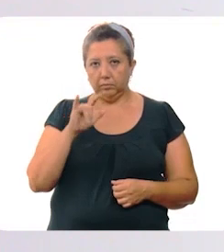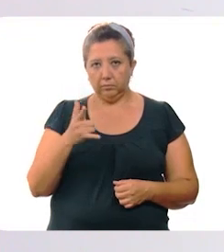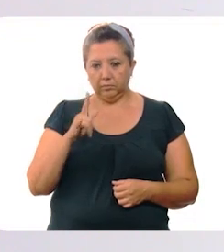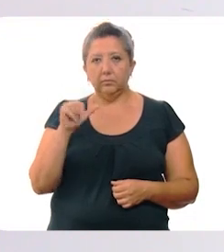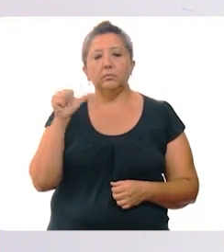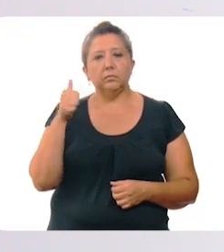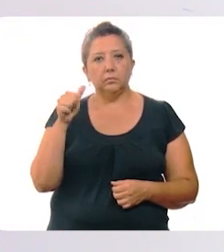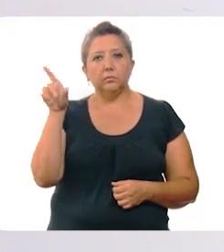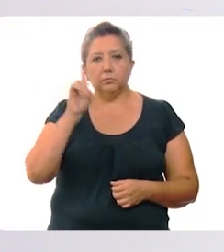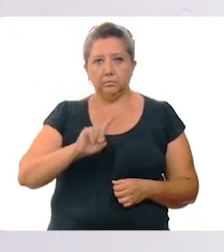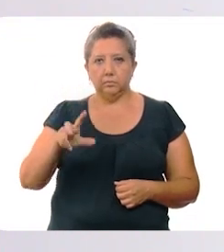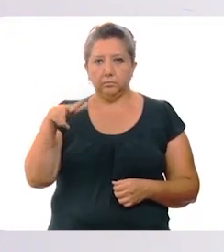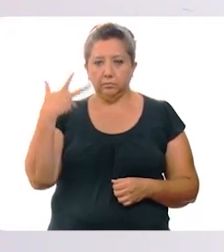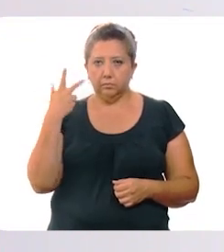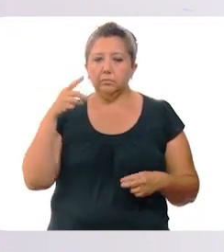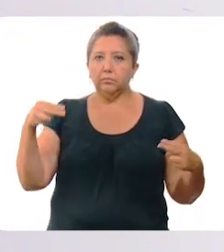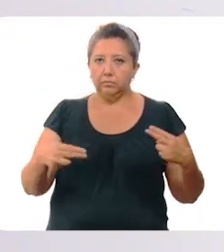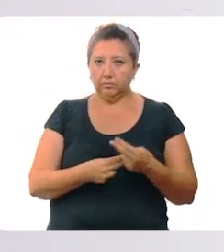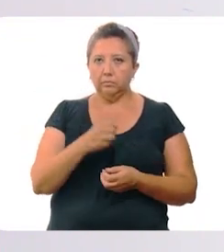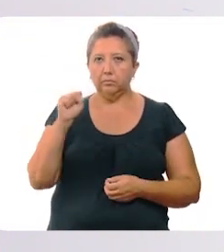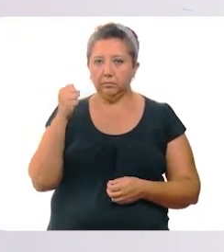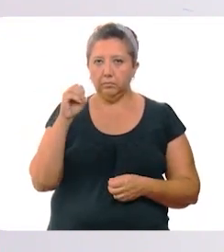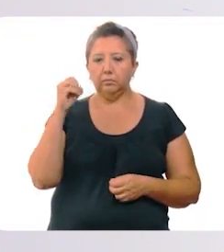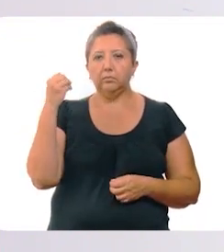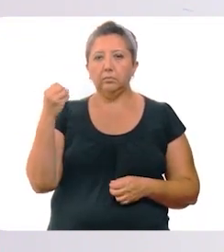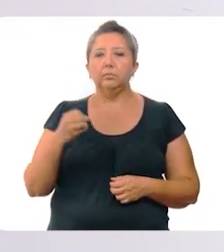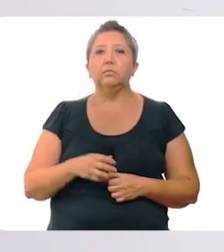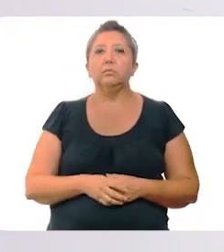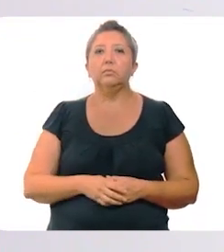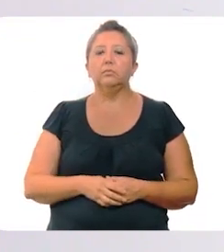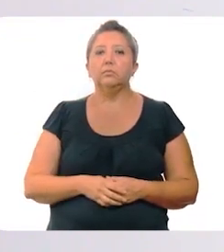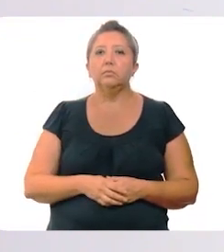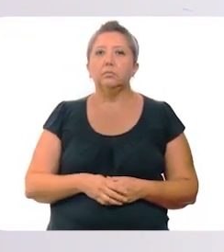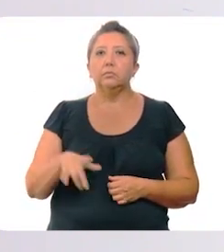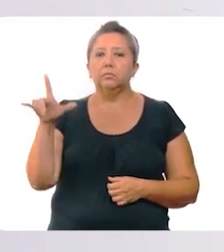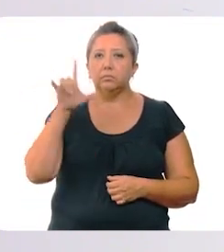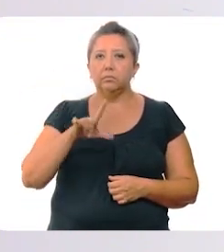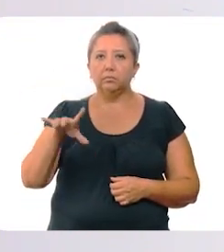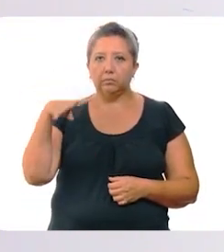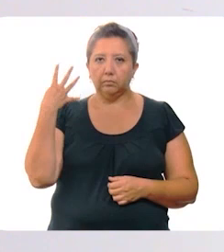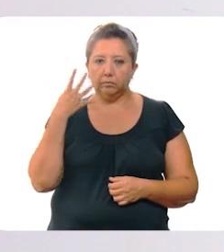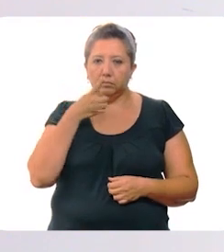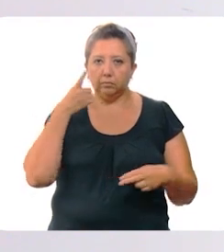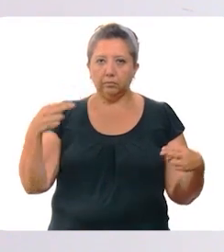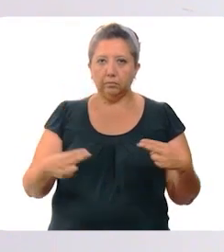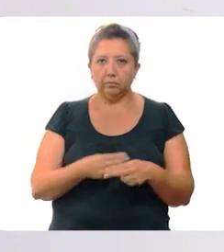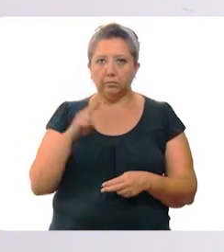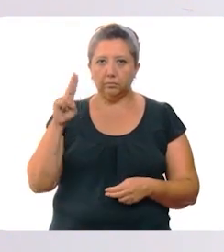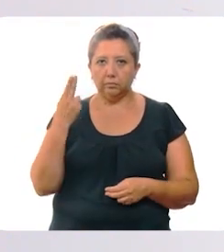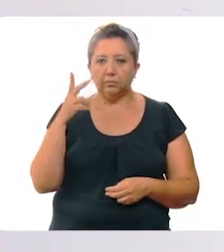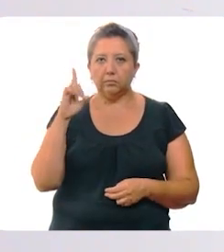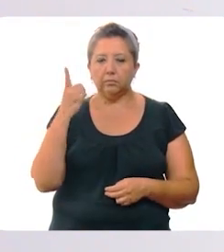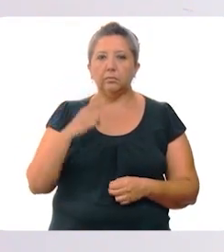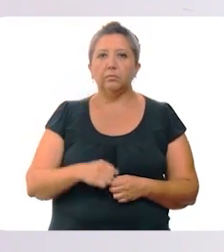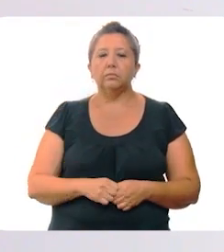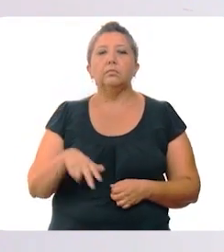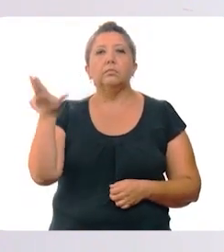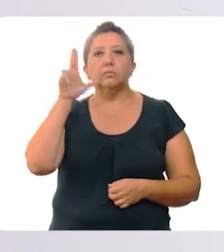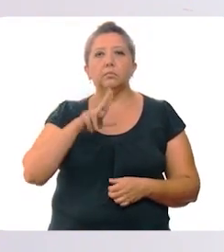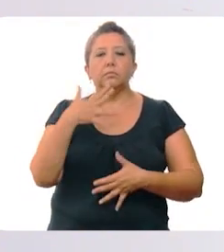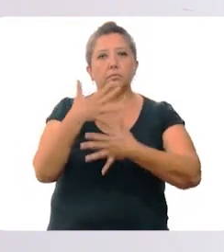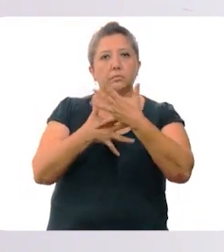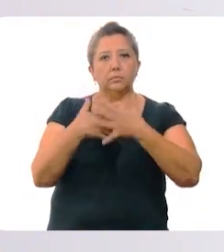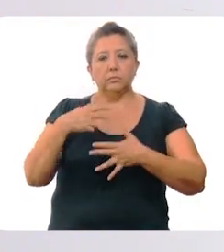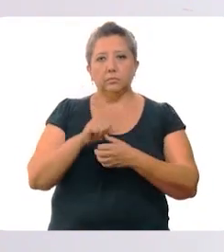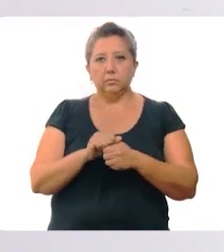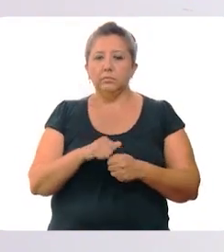julio y agosto. Y domingo 13 los que nacieron en septiembre y octubre. El lunes 14 los que nacieron en noviembre y diciembre. Y martes